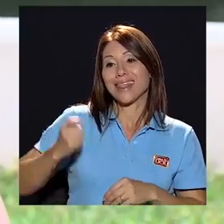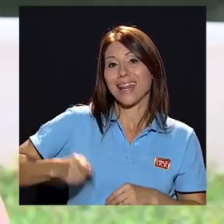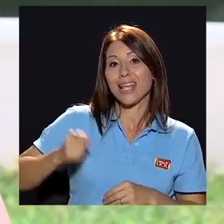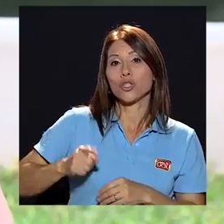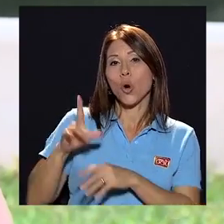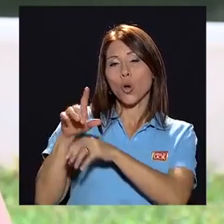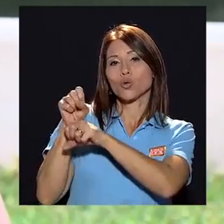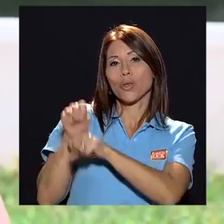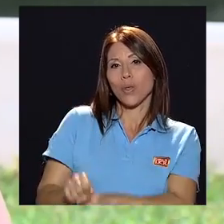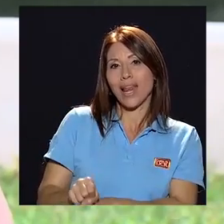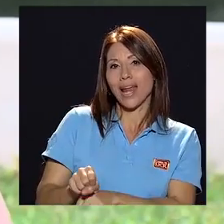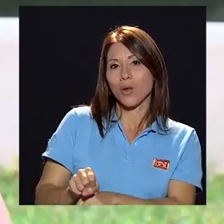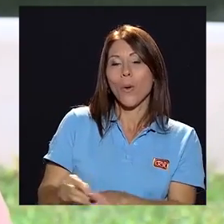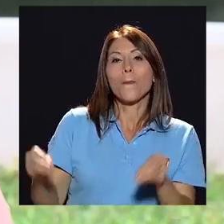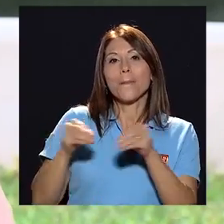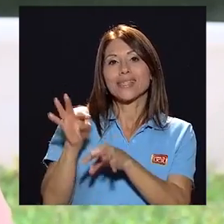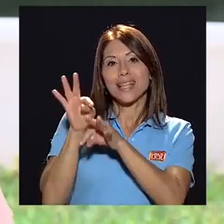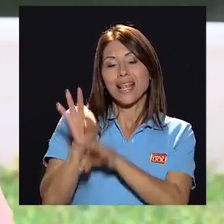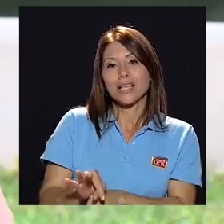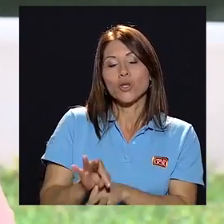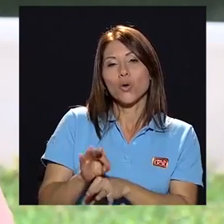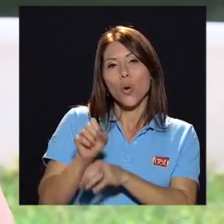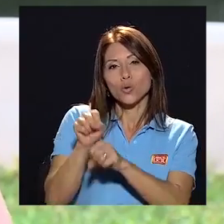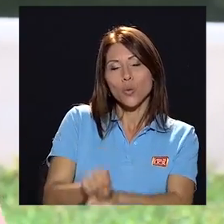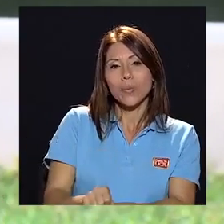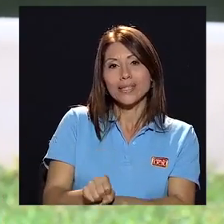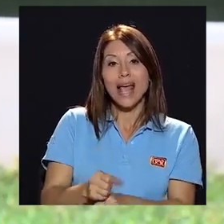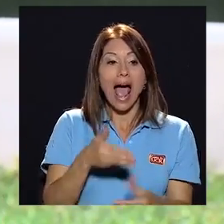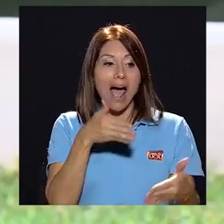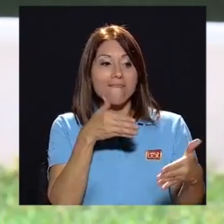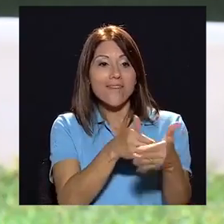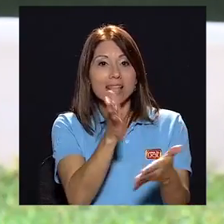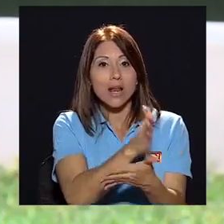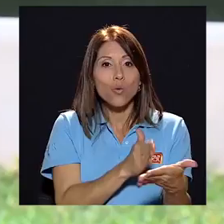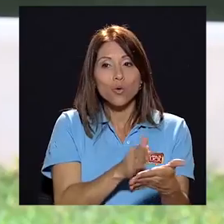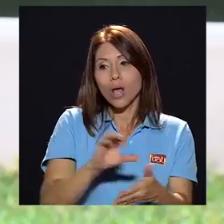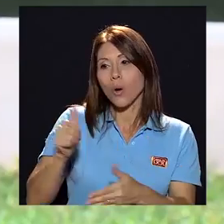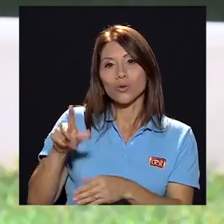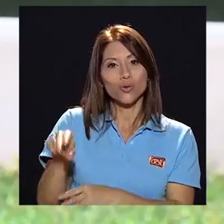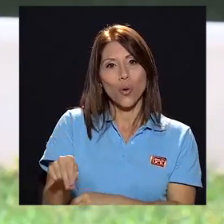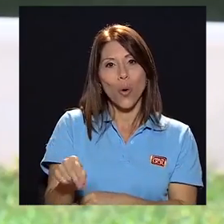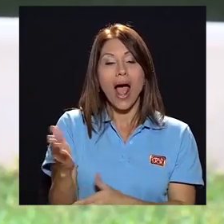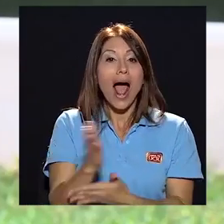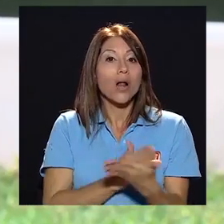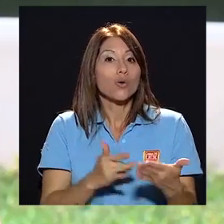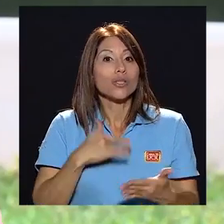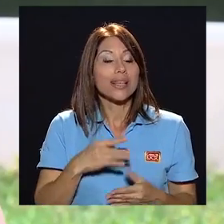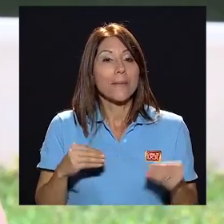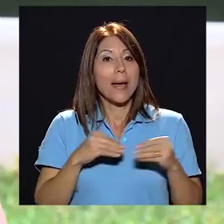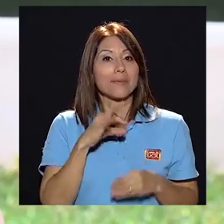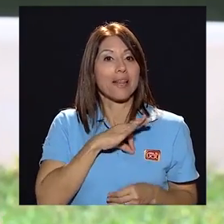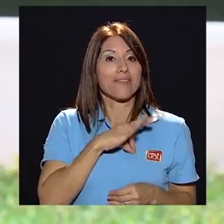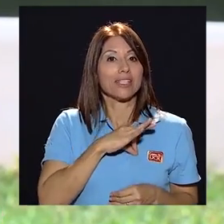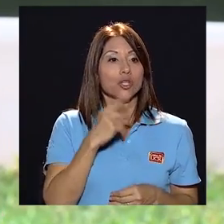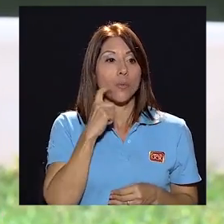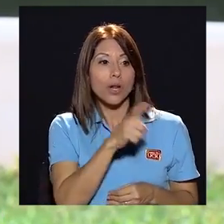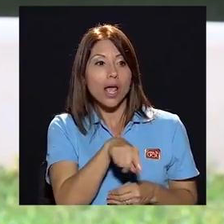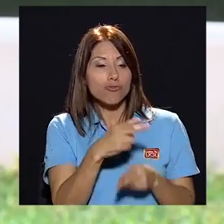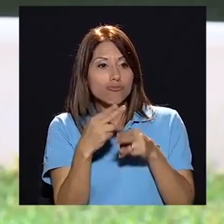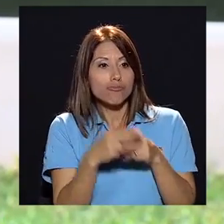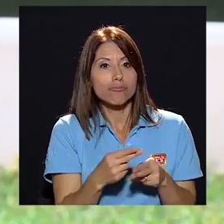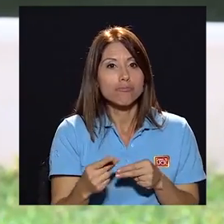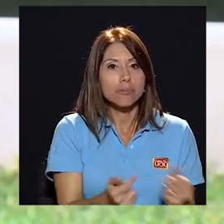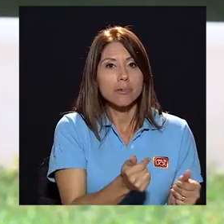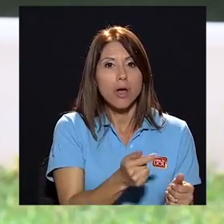a la postre afectan a unos y no a otros. Hay gente que más bien tiene muchos beneficios porque lo nombran muy pronto